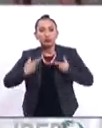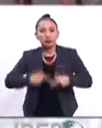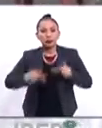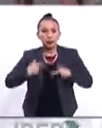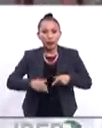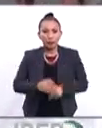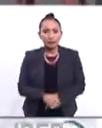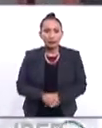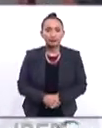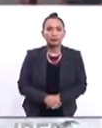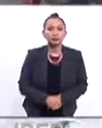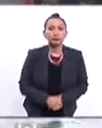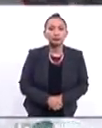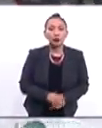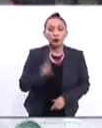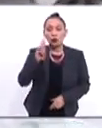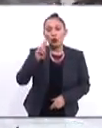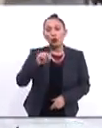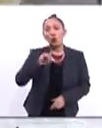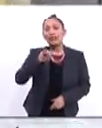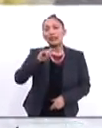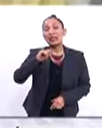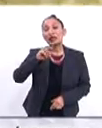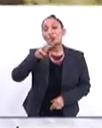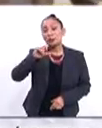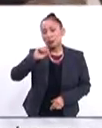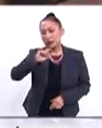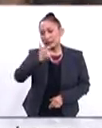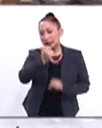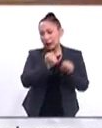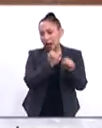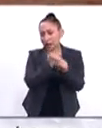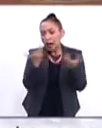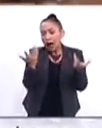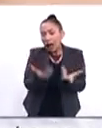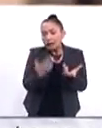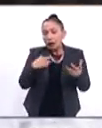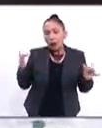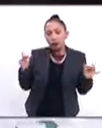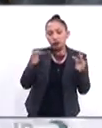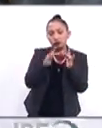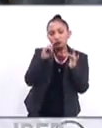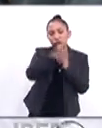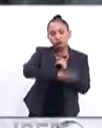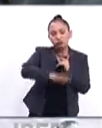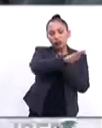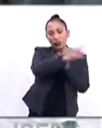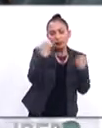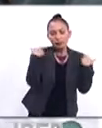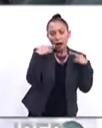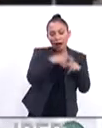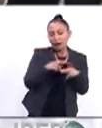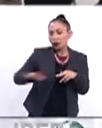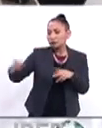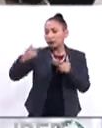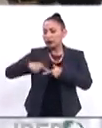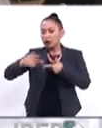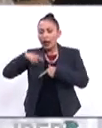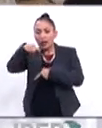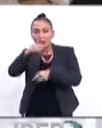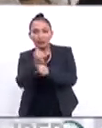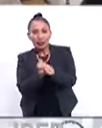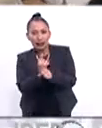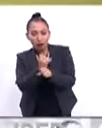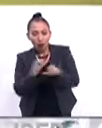ser humano. La UNITWIN en estos 27 años ha logrado generar puentes entre los círculos académicos, sociedad civil e